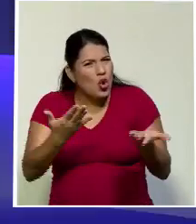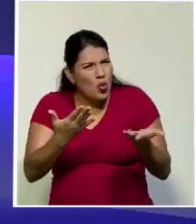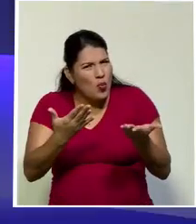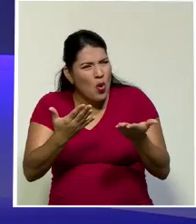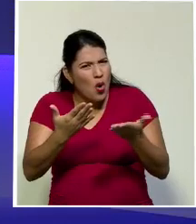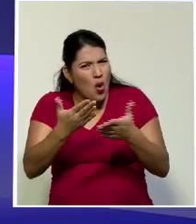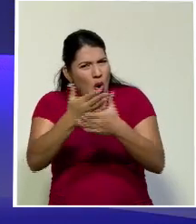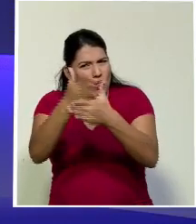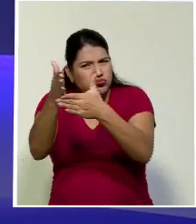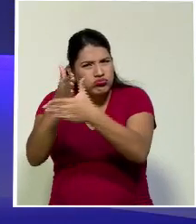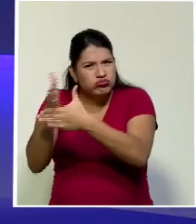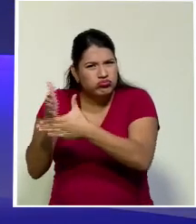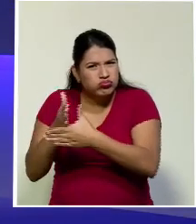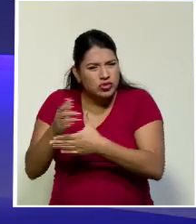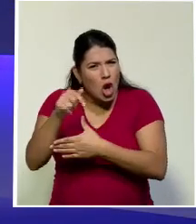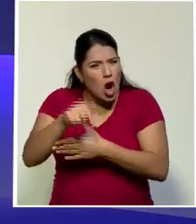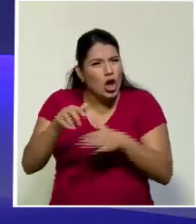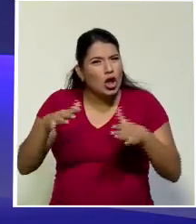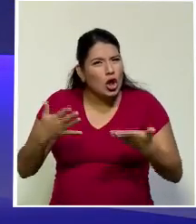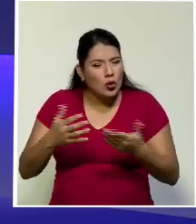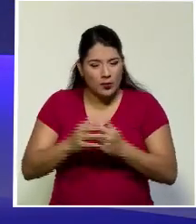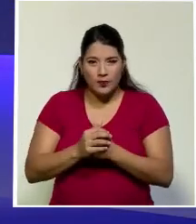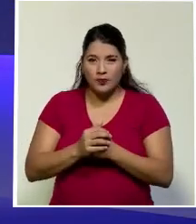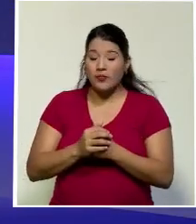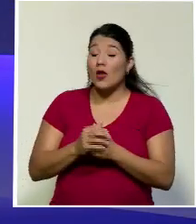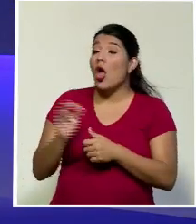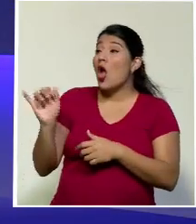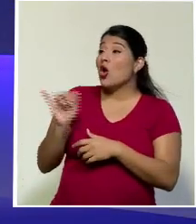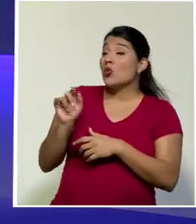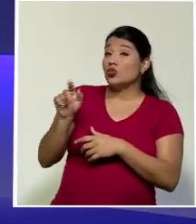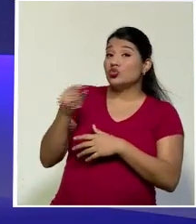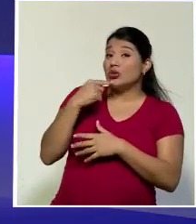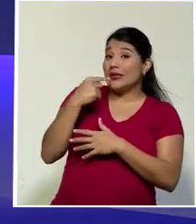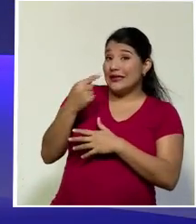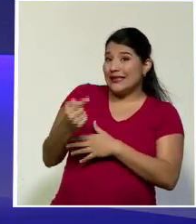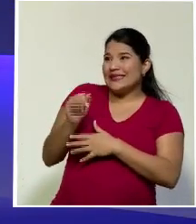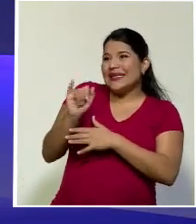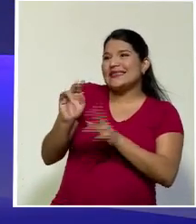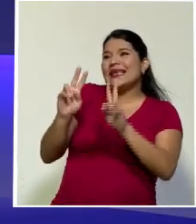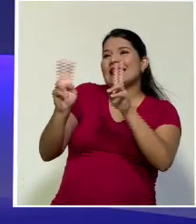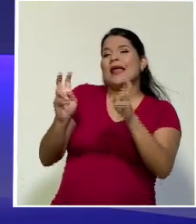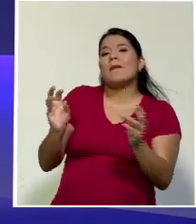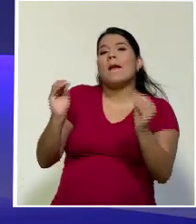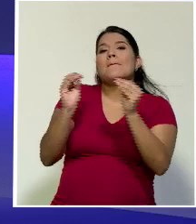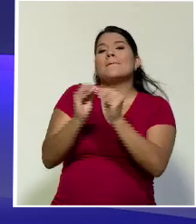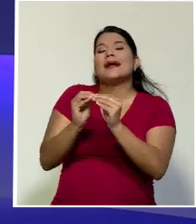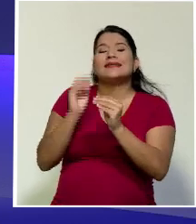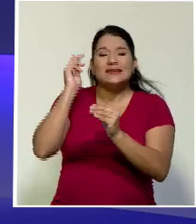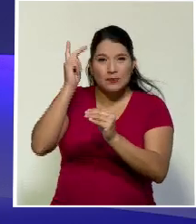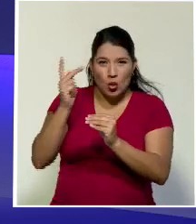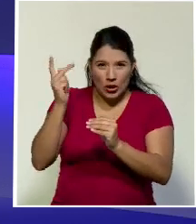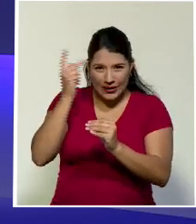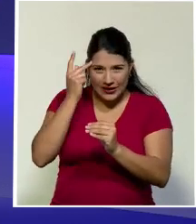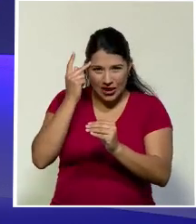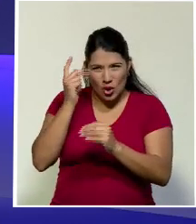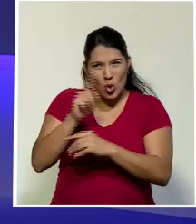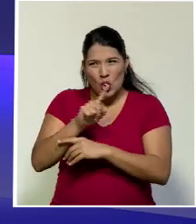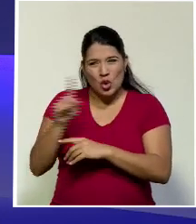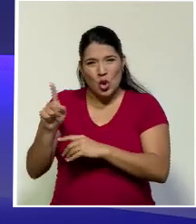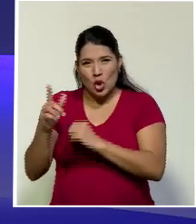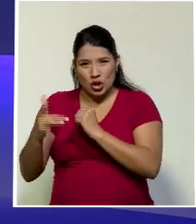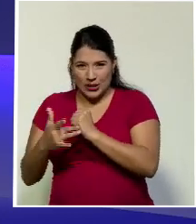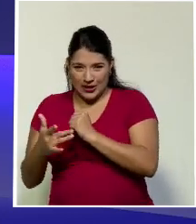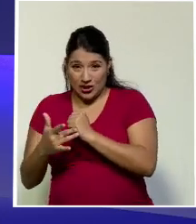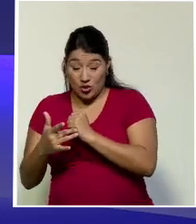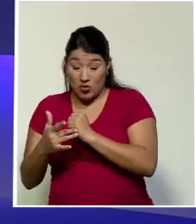si no fuese, vamos a ver, como usted lo señala, es un tema más político, diría yo, que técnico. Porque si fuese técnico,